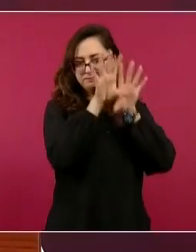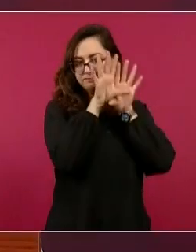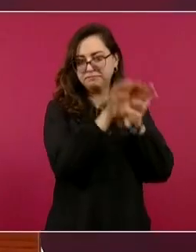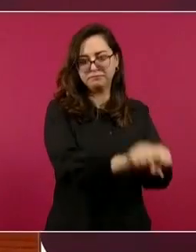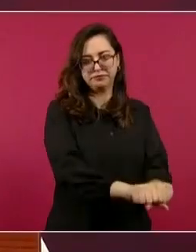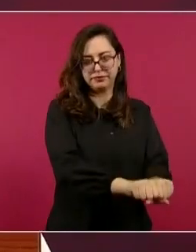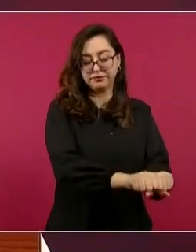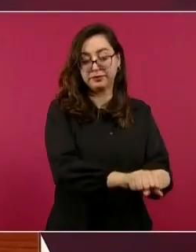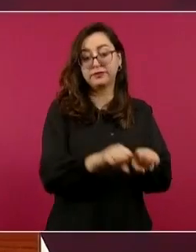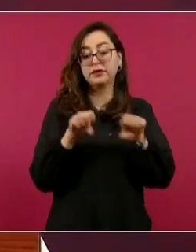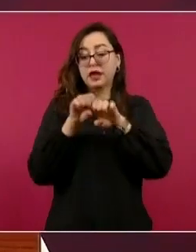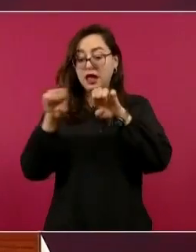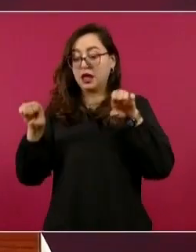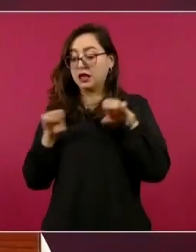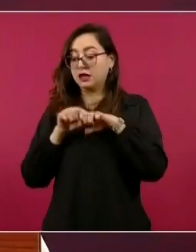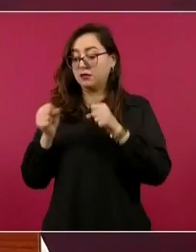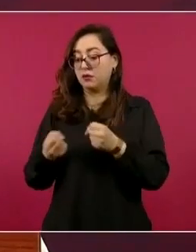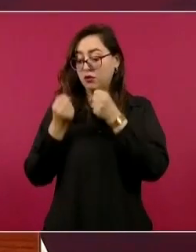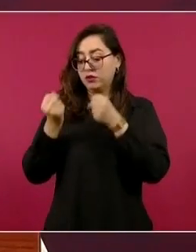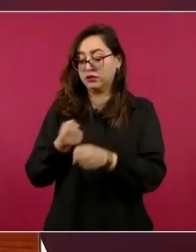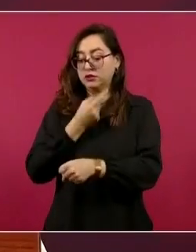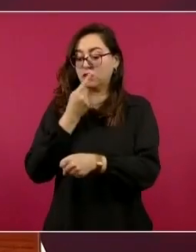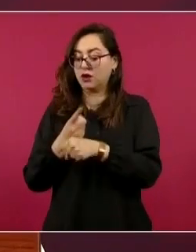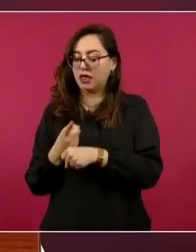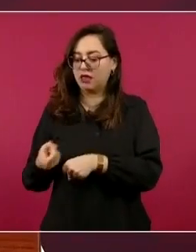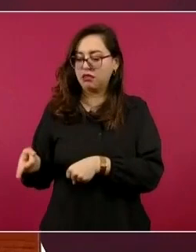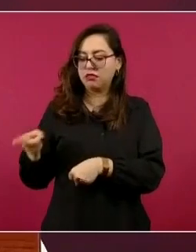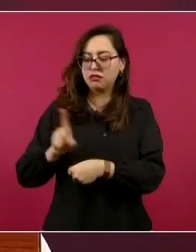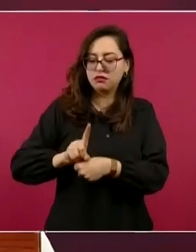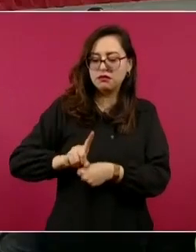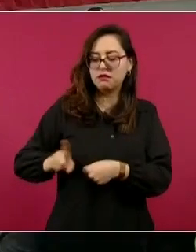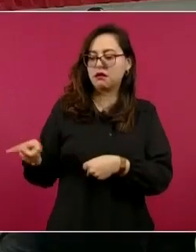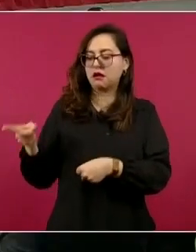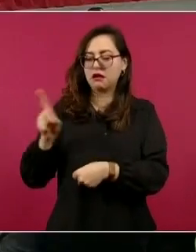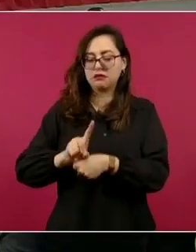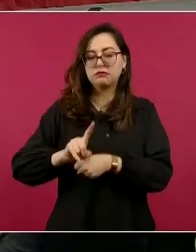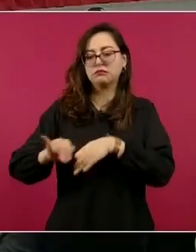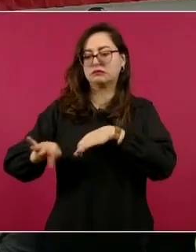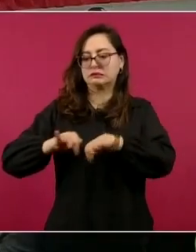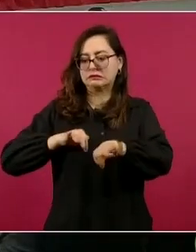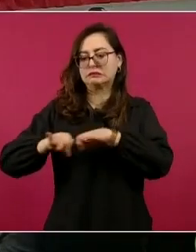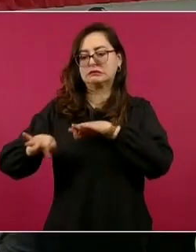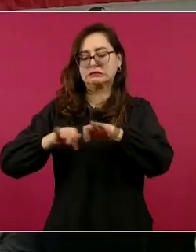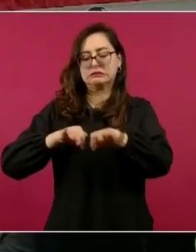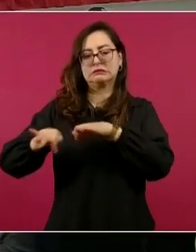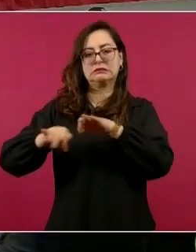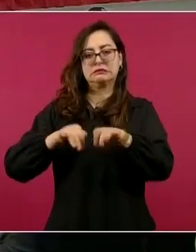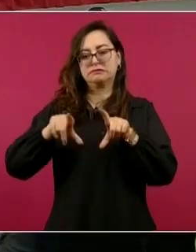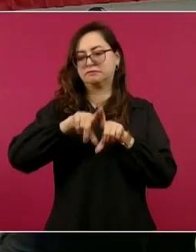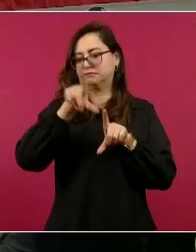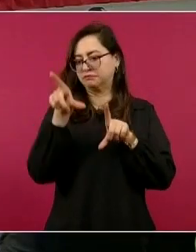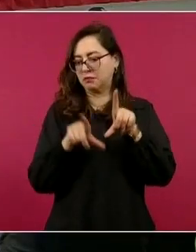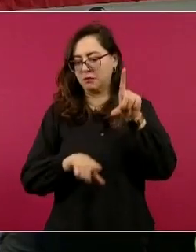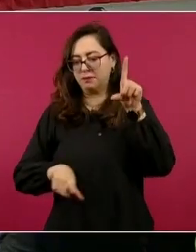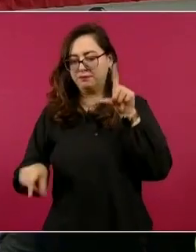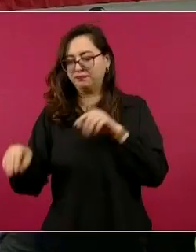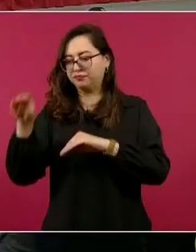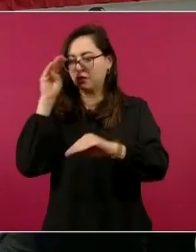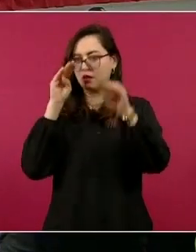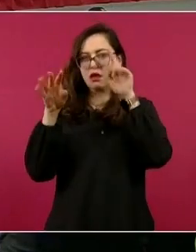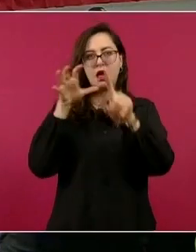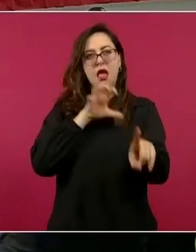Nacional trabaja diariamente para pacificar al país, lo hace con planeación y